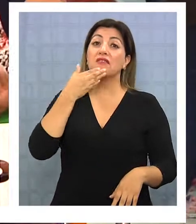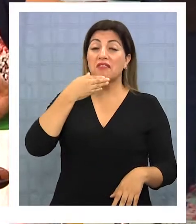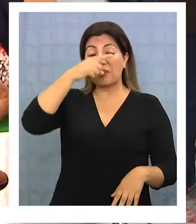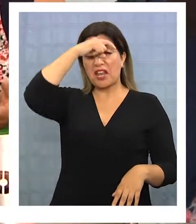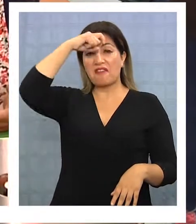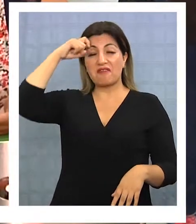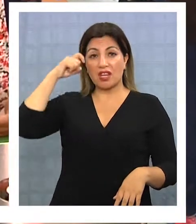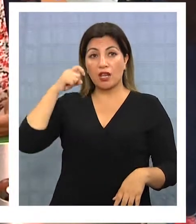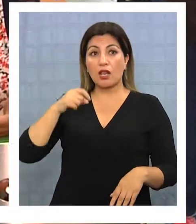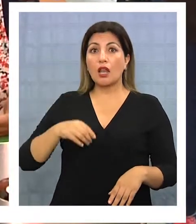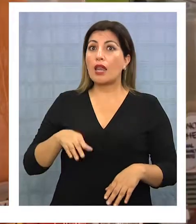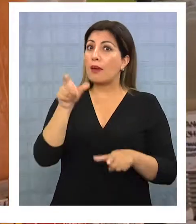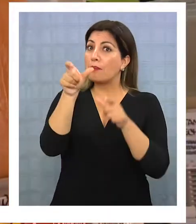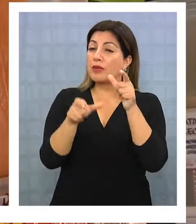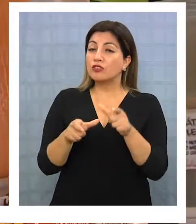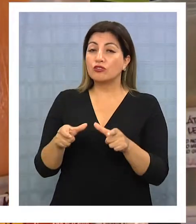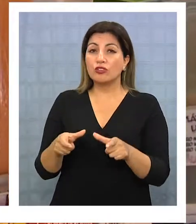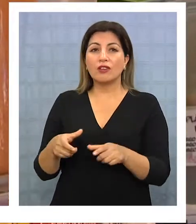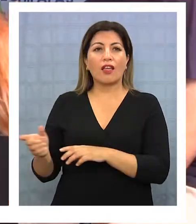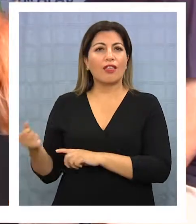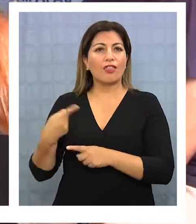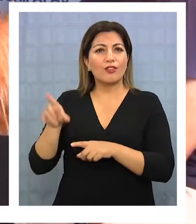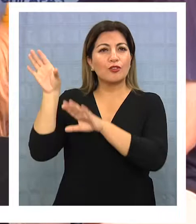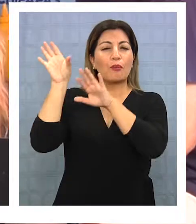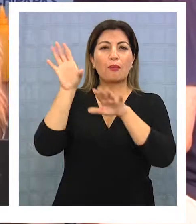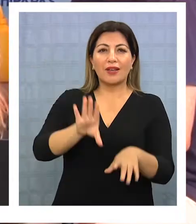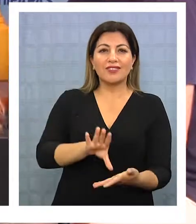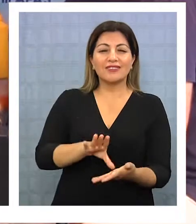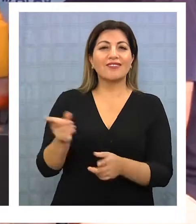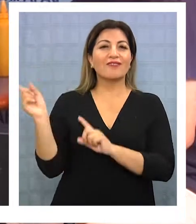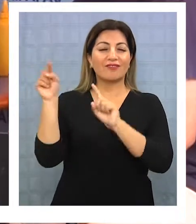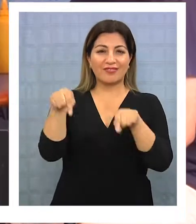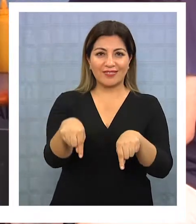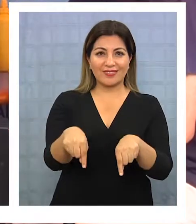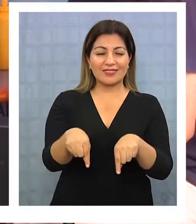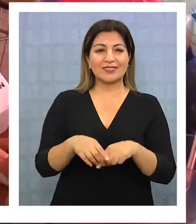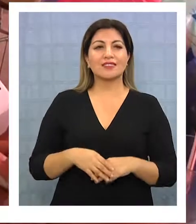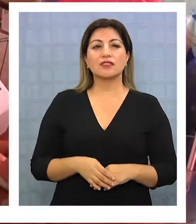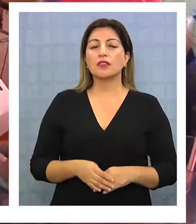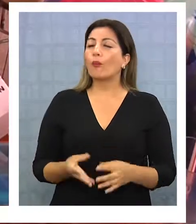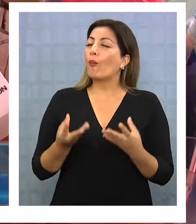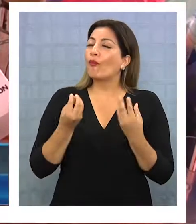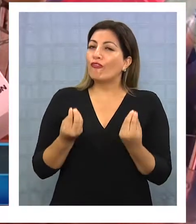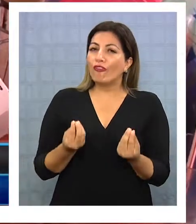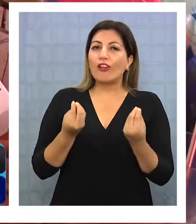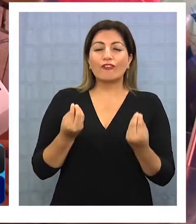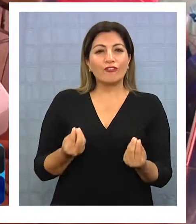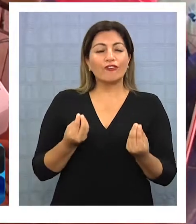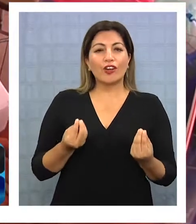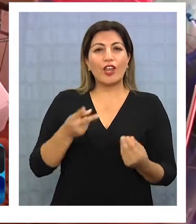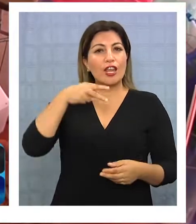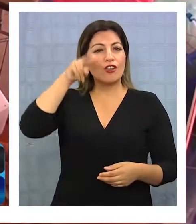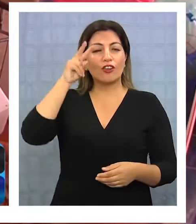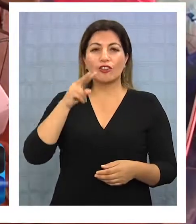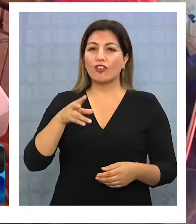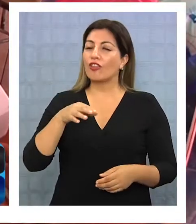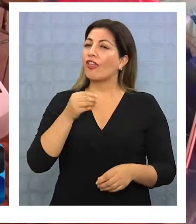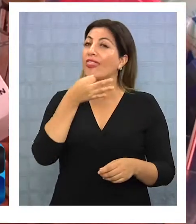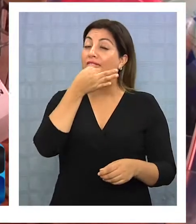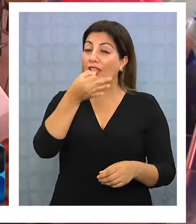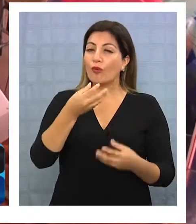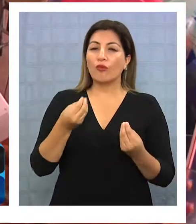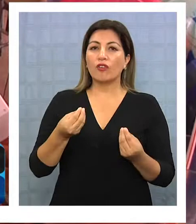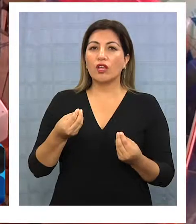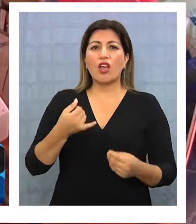verano. Si hasta los mismos turistas recomiendan un paseo por el Mercado Centenario. Bueno, buenísimo, excelente el norte, lo recomiendo de todas